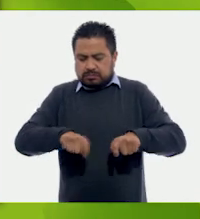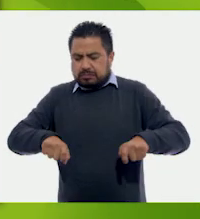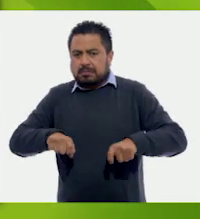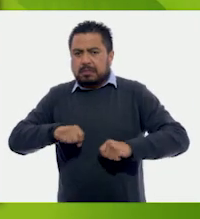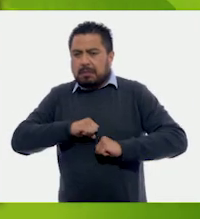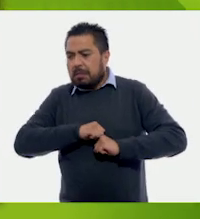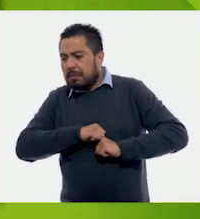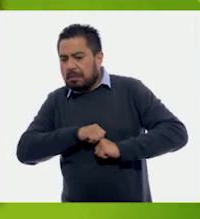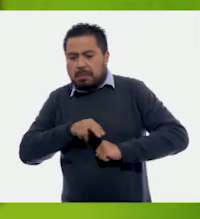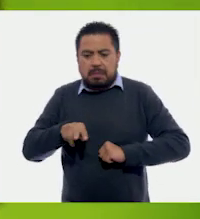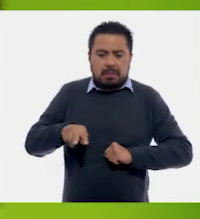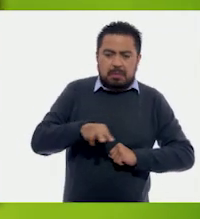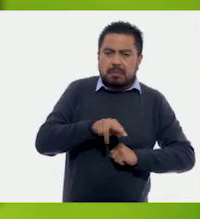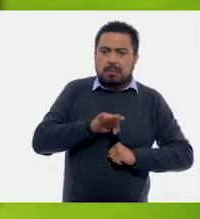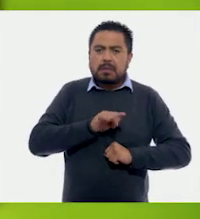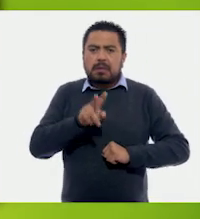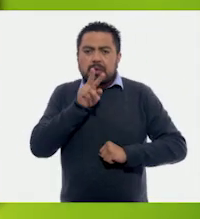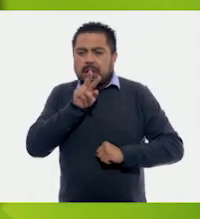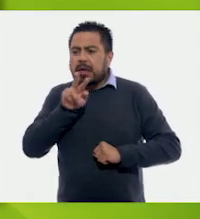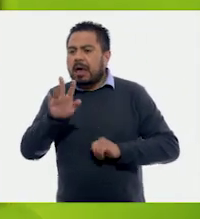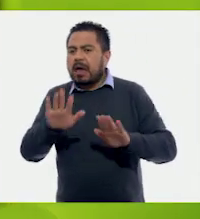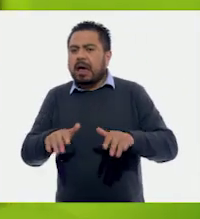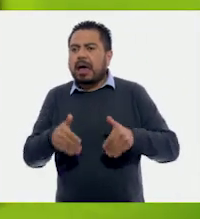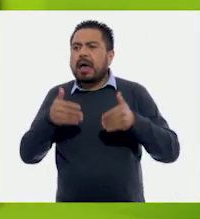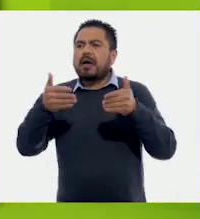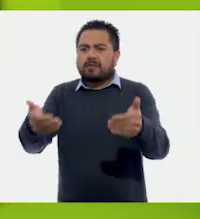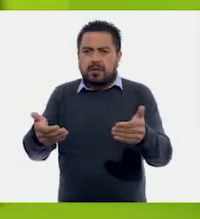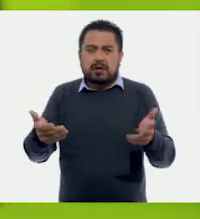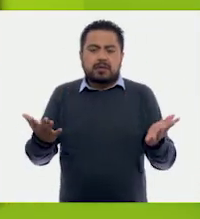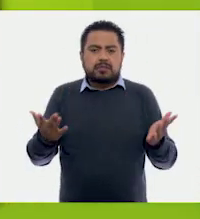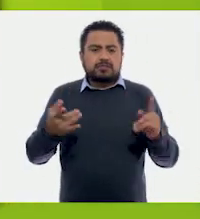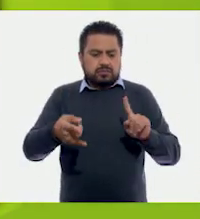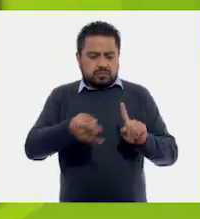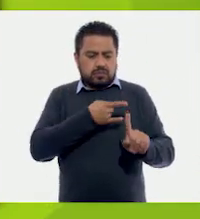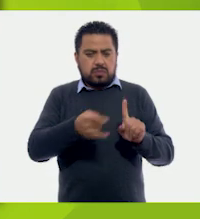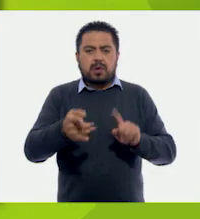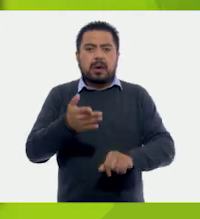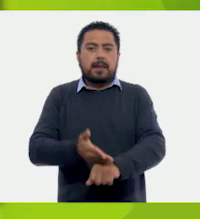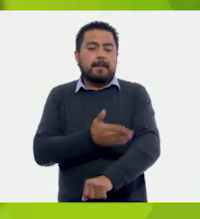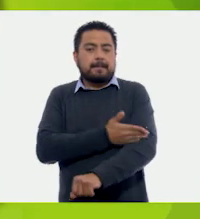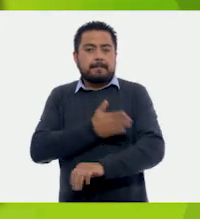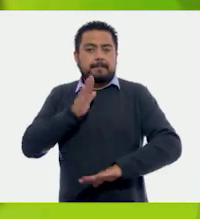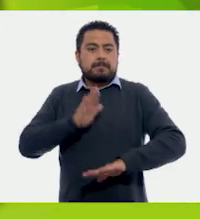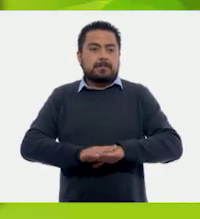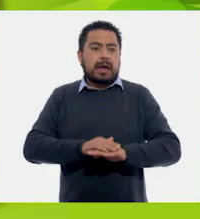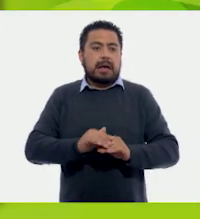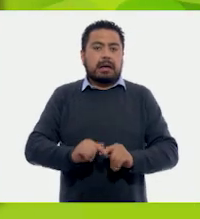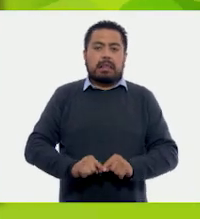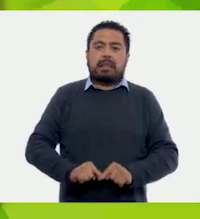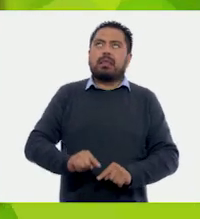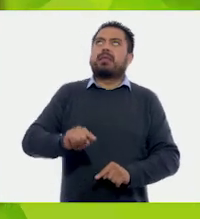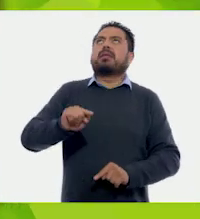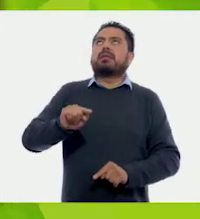donde te puedes asomar y mirar hacia la calle. Sus puertas de madera son muy altas.